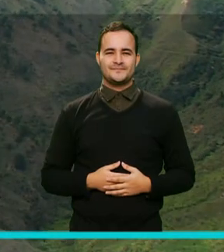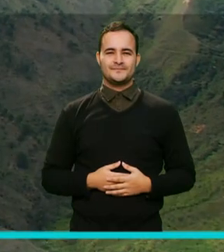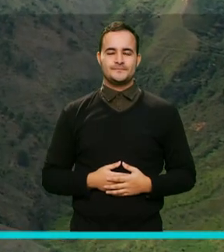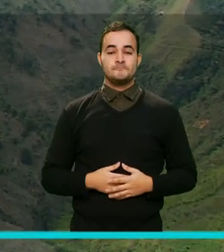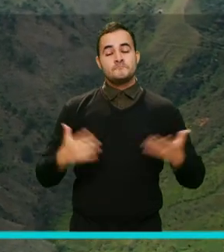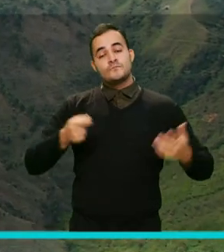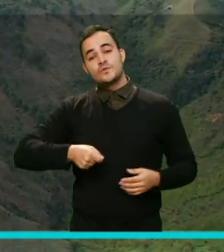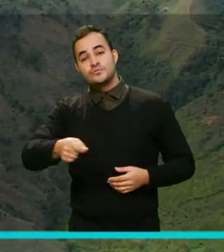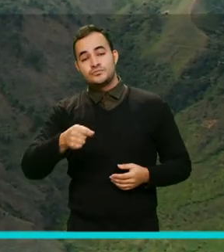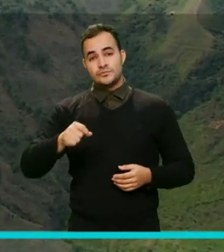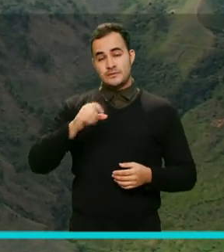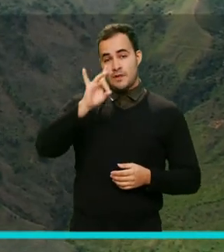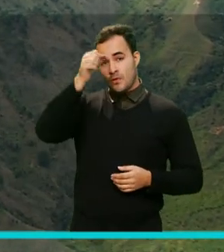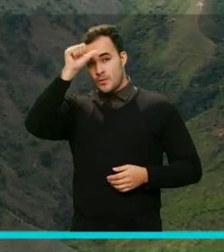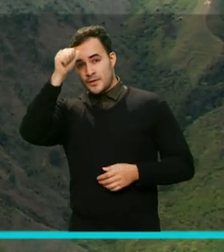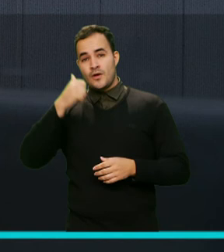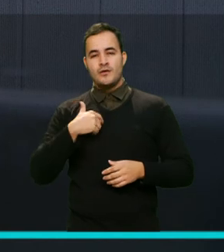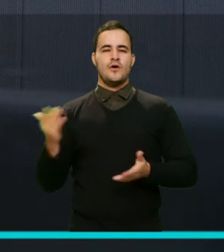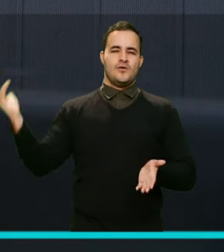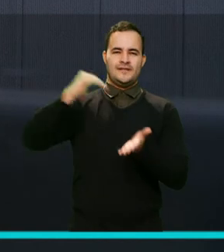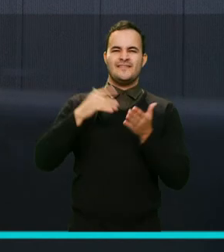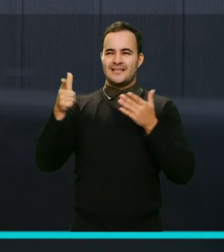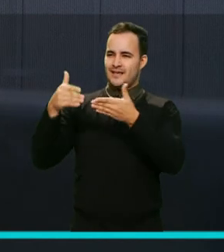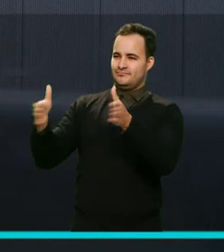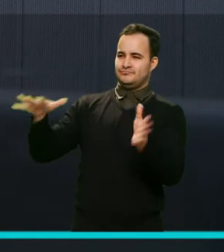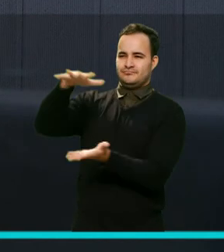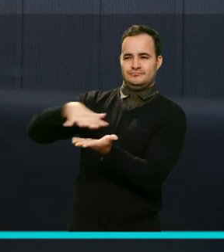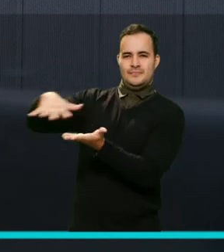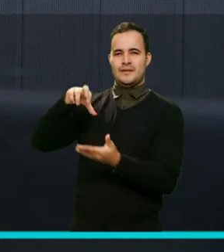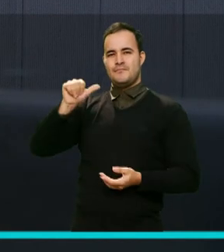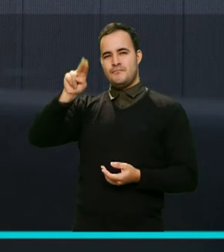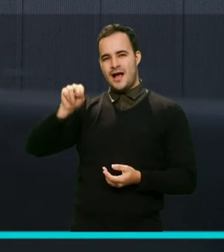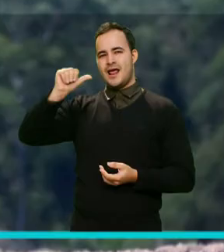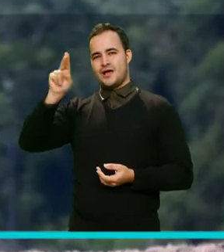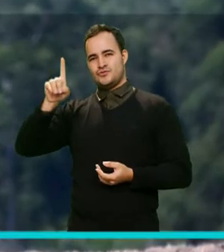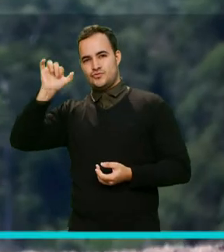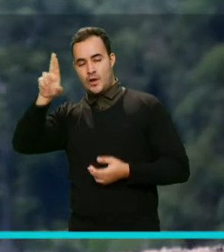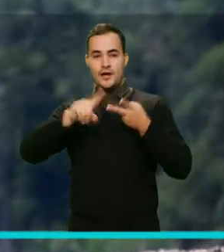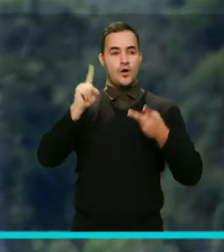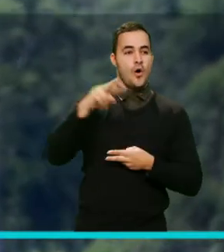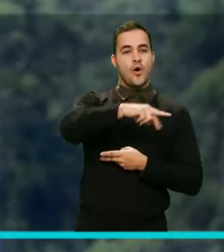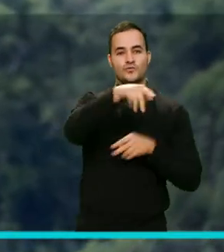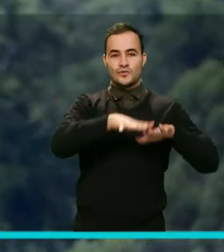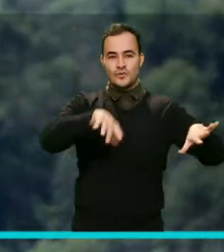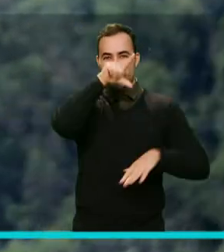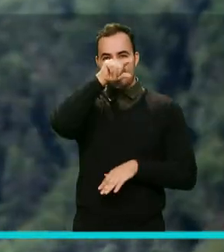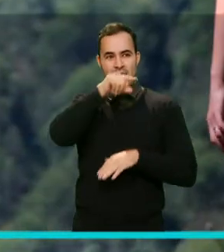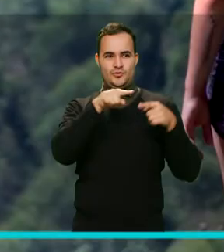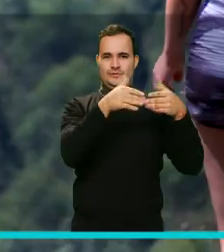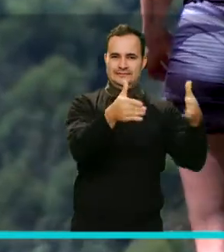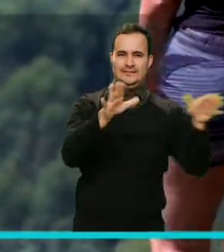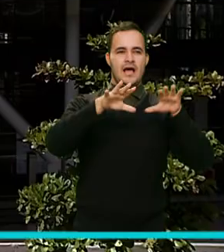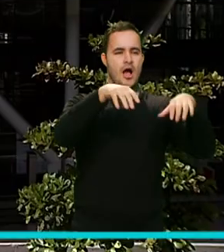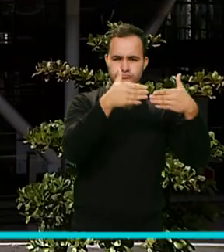Desde este fin de semana se dio la apertura de los cerros Pan de Azúcar y El Picacho como resultado de la reactivación gradual que se desarrolla